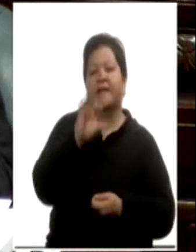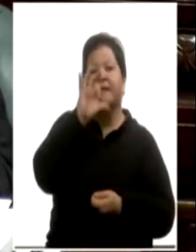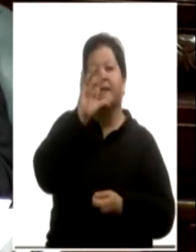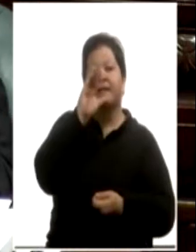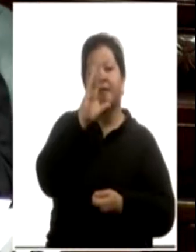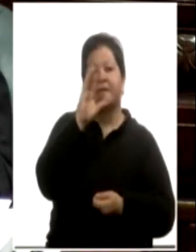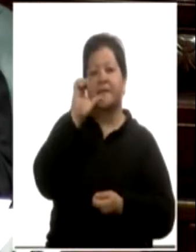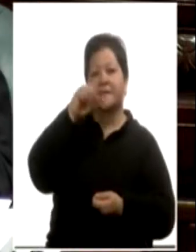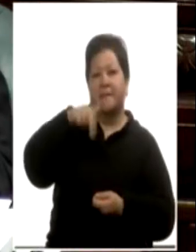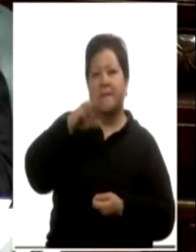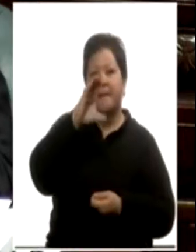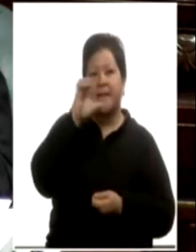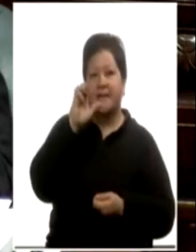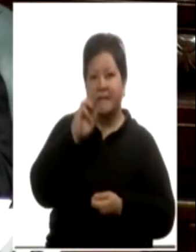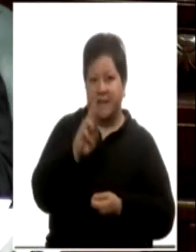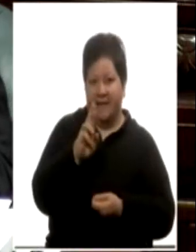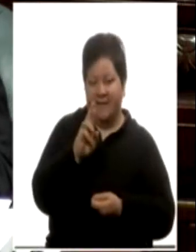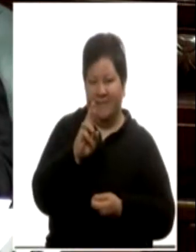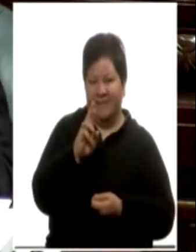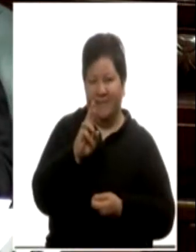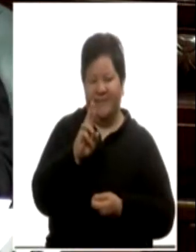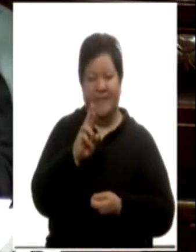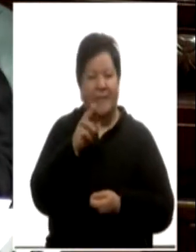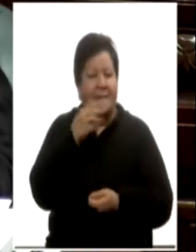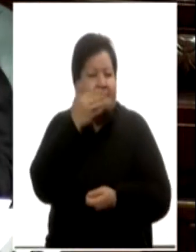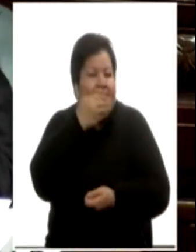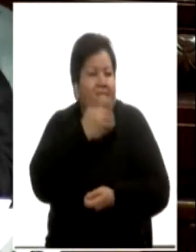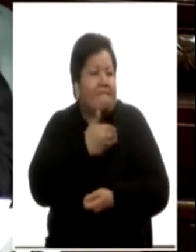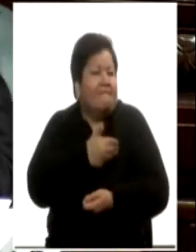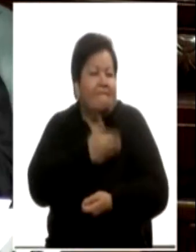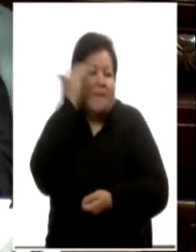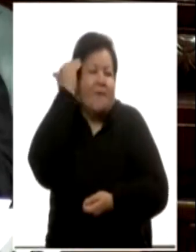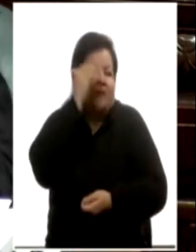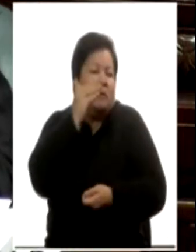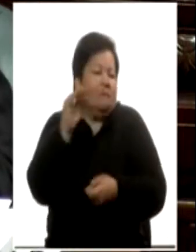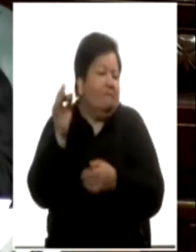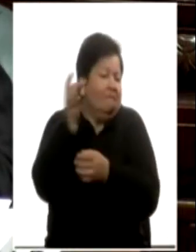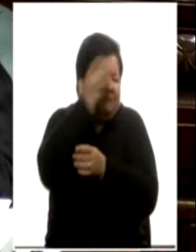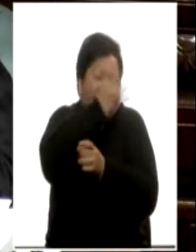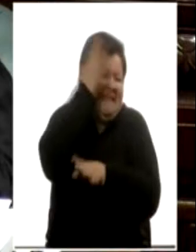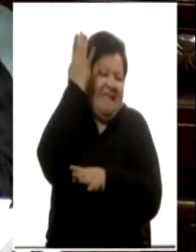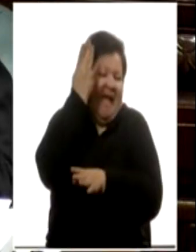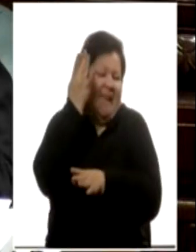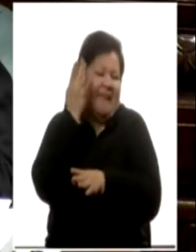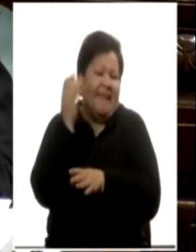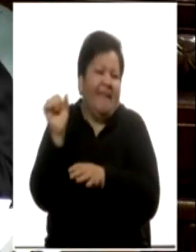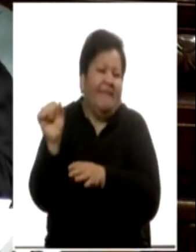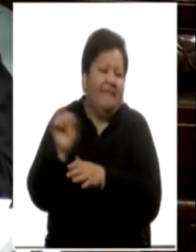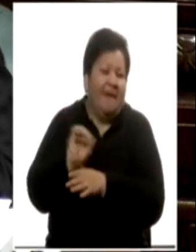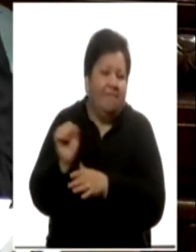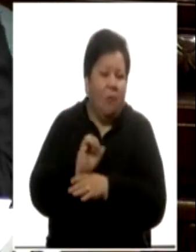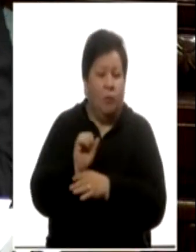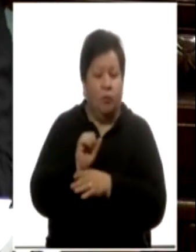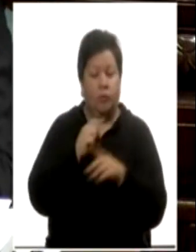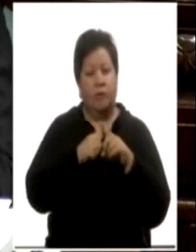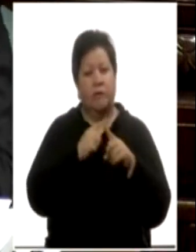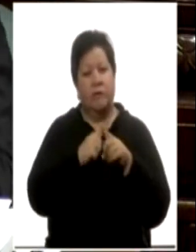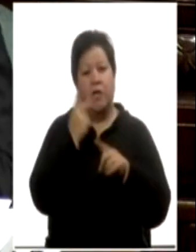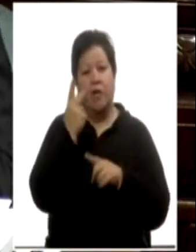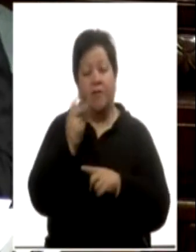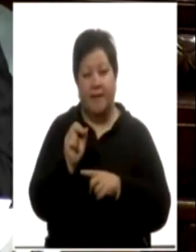Maestros cuyas concepciones han sido revolucionarias en el arte y la escultura contemporánea del siglo XX.